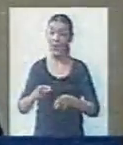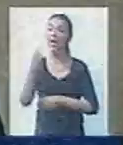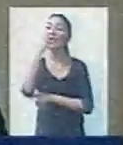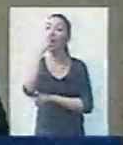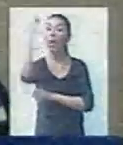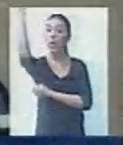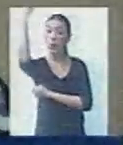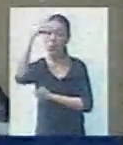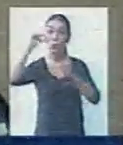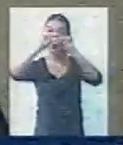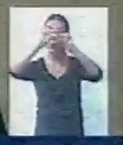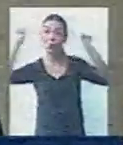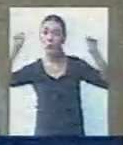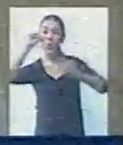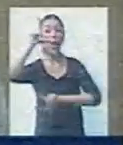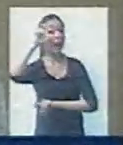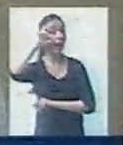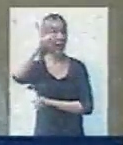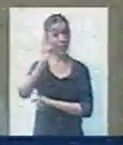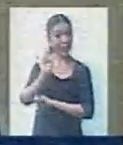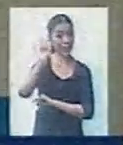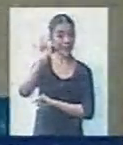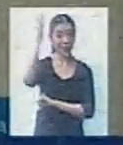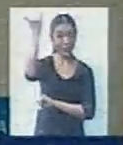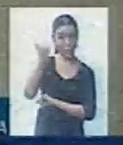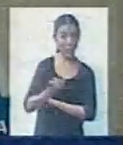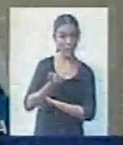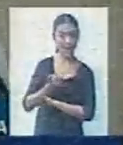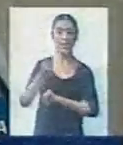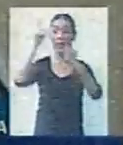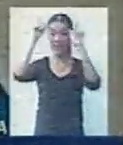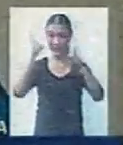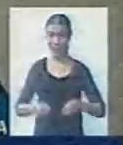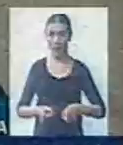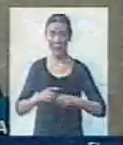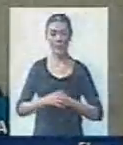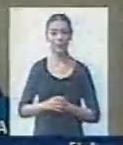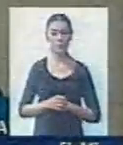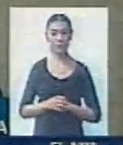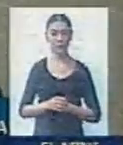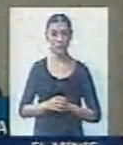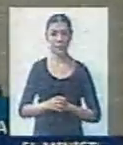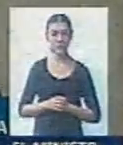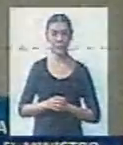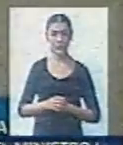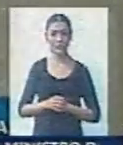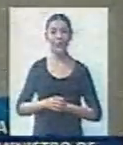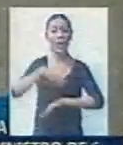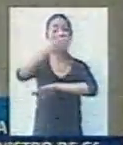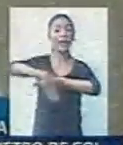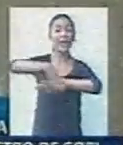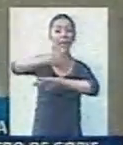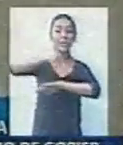se fabricaron para ese fin. Bueno, también estamos reiniciando la obra de pavimento en 25 de mayo.